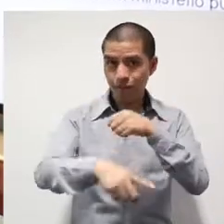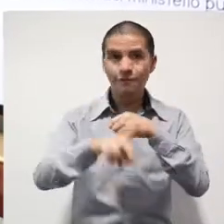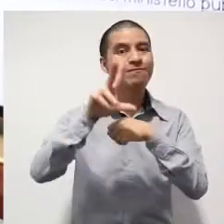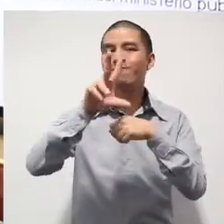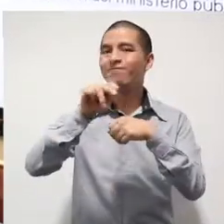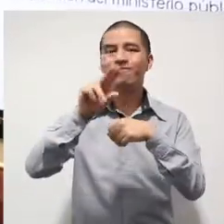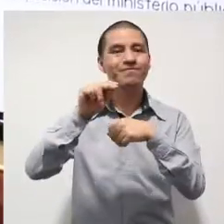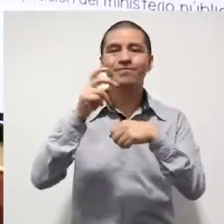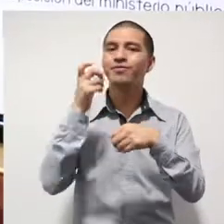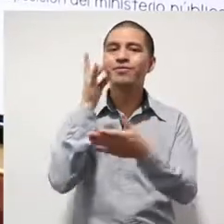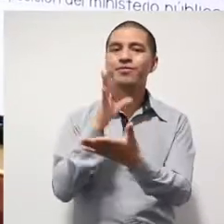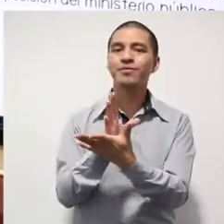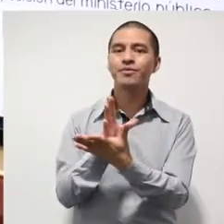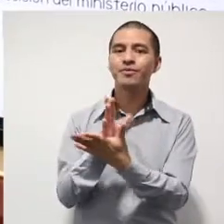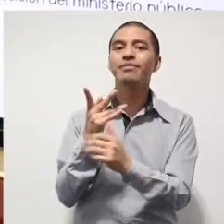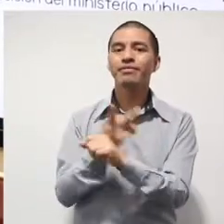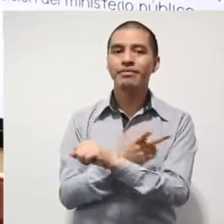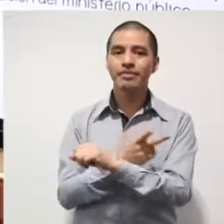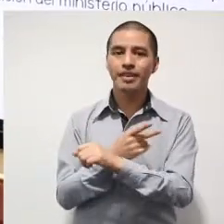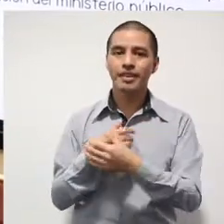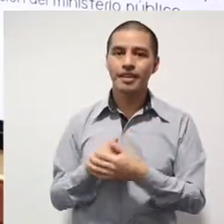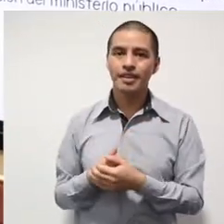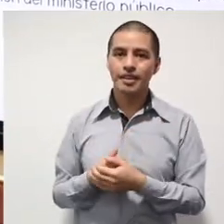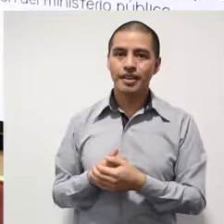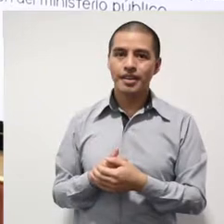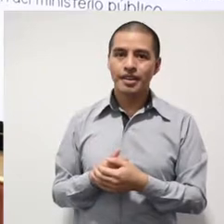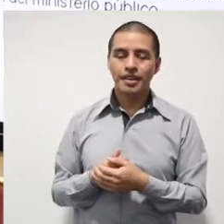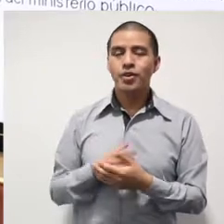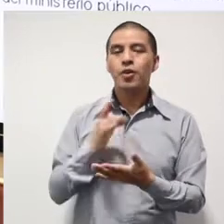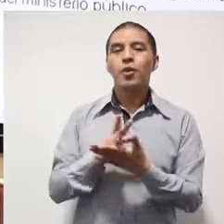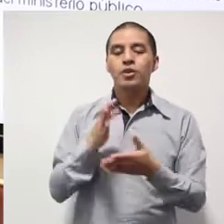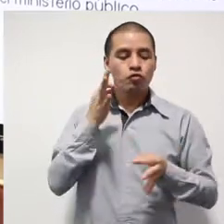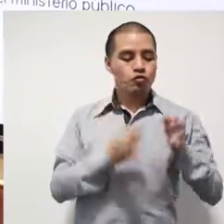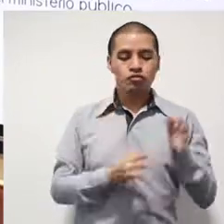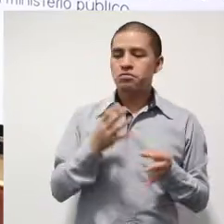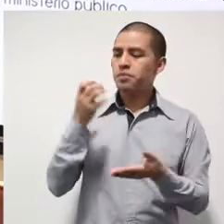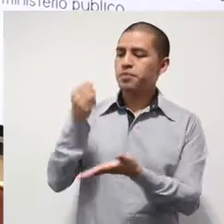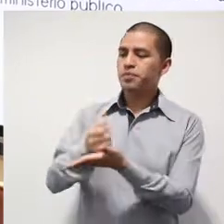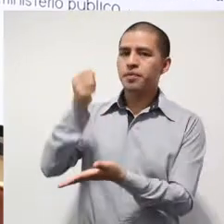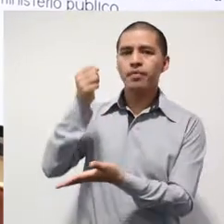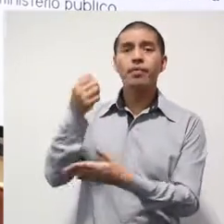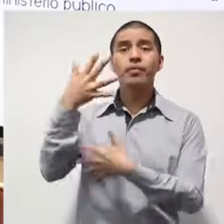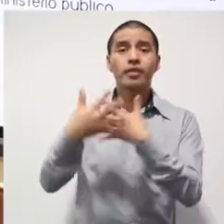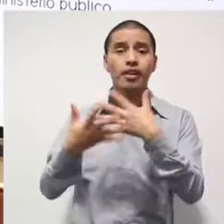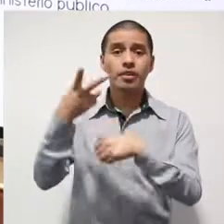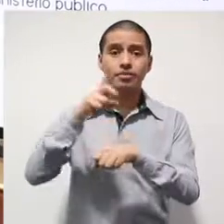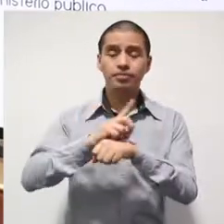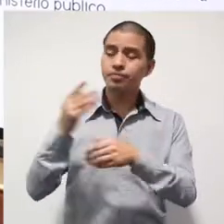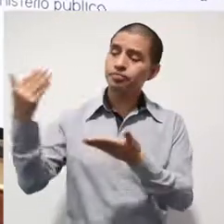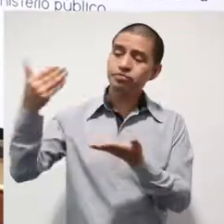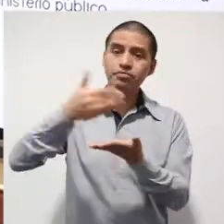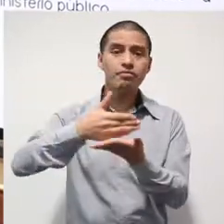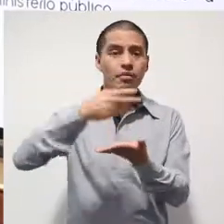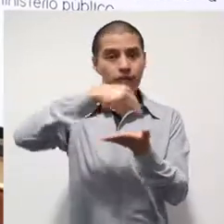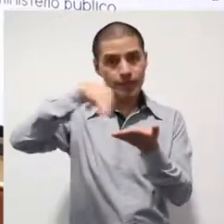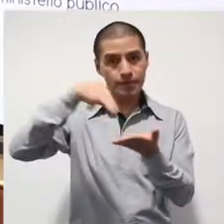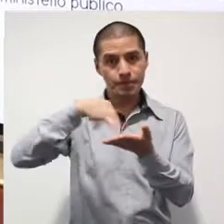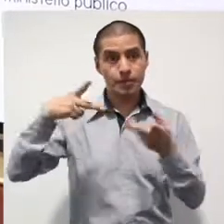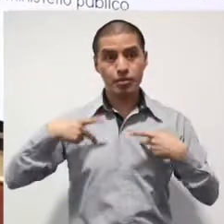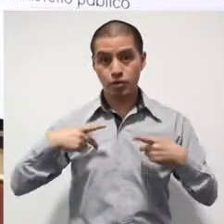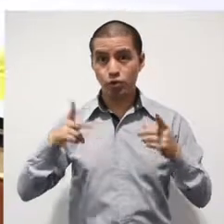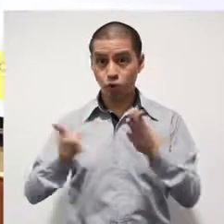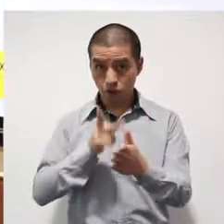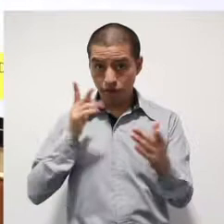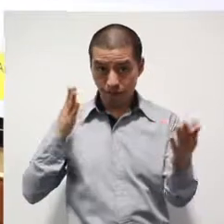solamente le ponen como medida cautelar presentarse cada 15 días y no